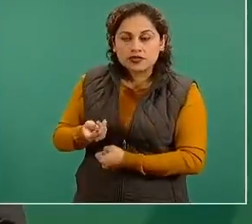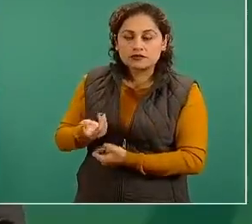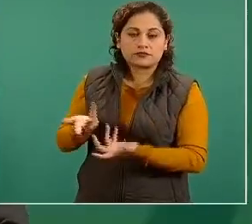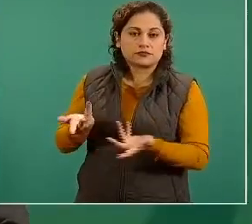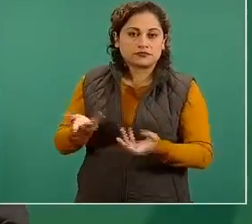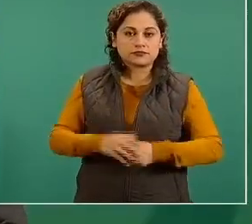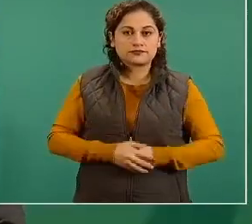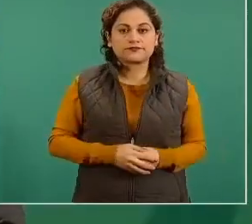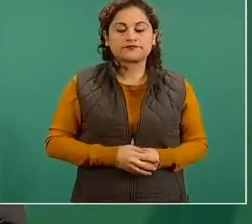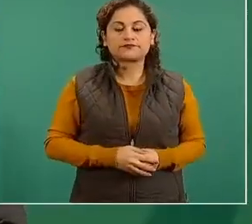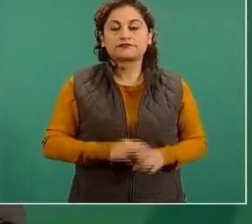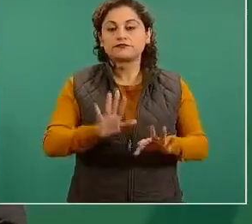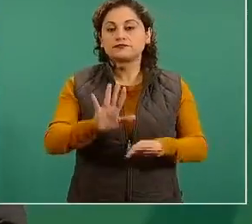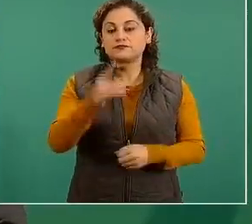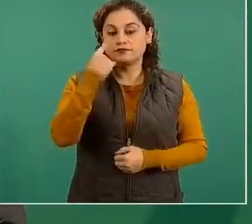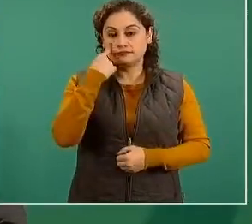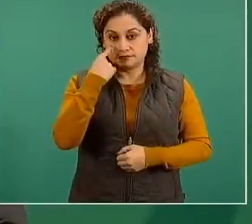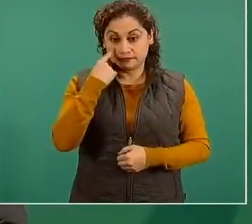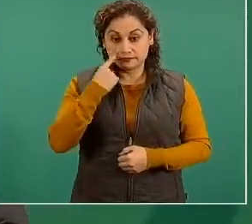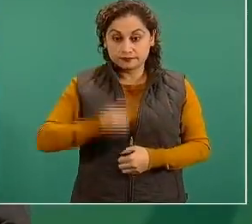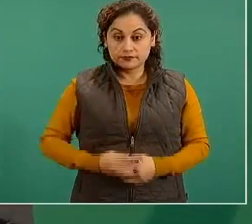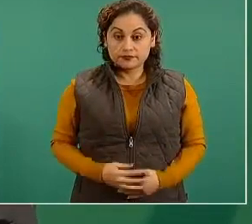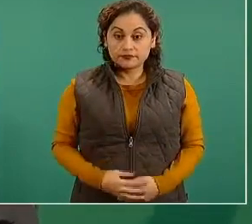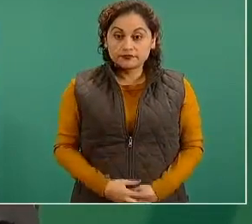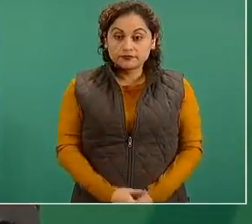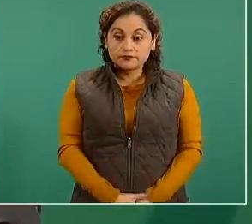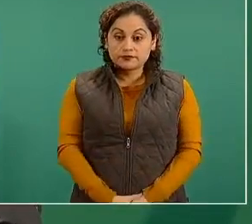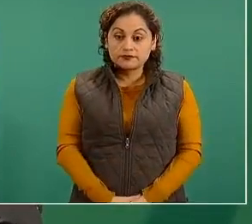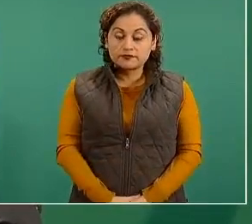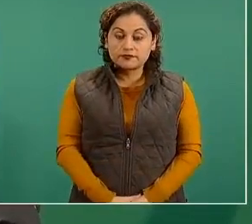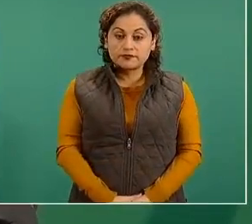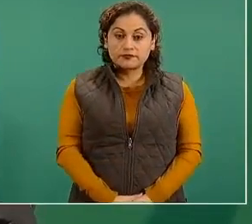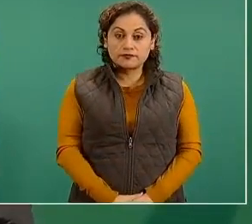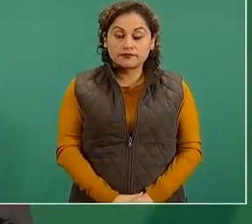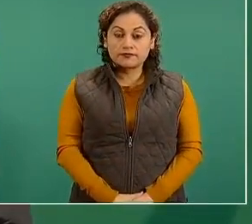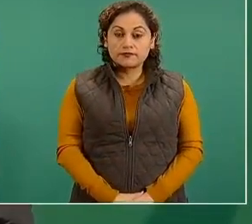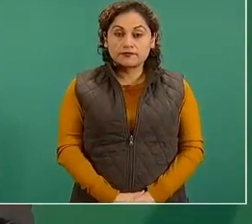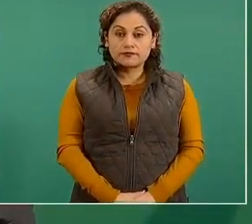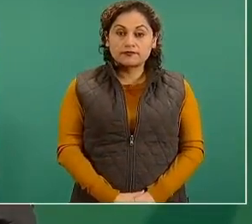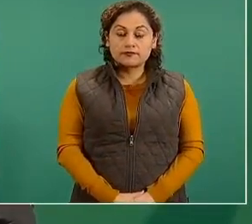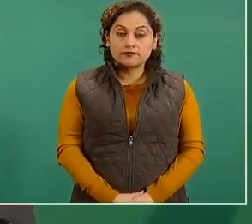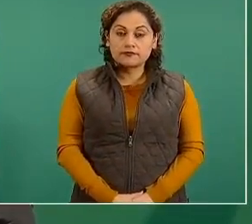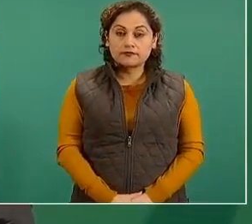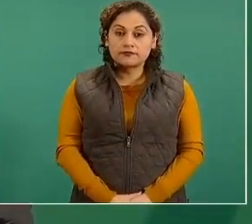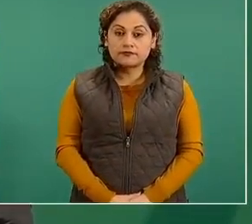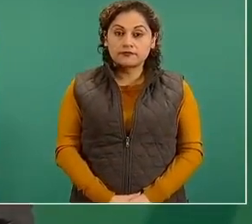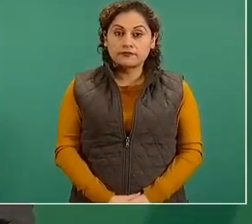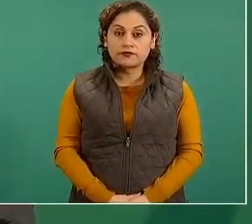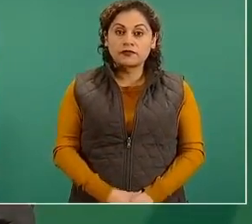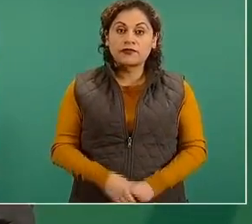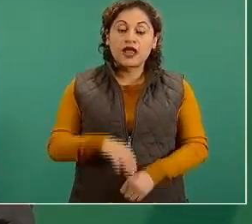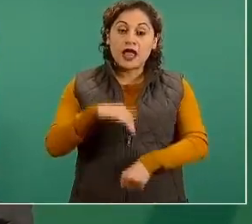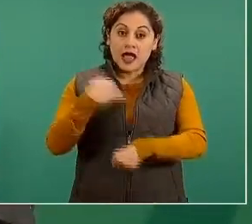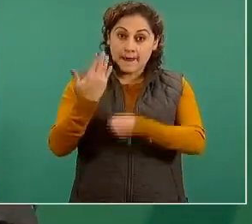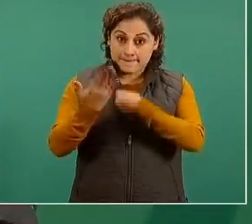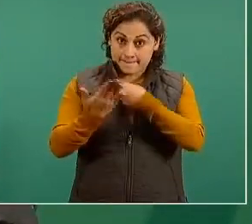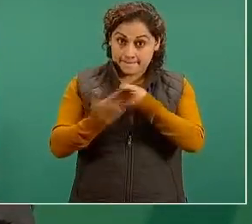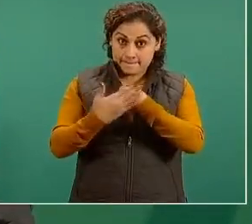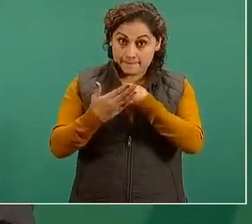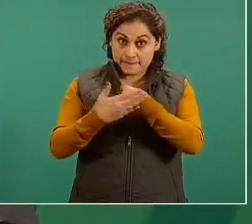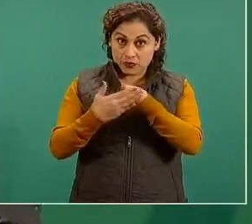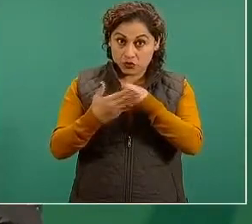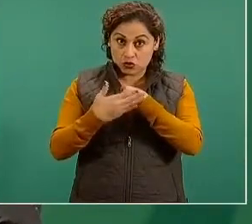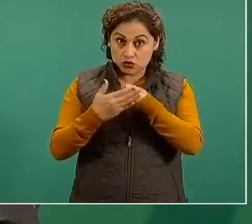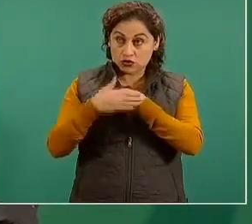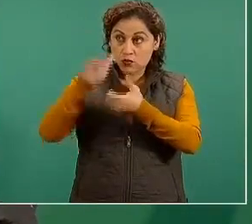Por lo pronto las próximas tres o cuatro solicitudes de embarque ya se hicieron,